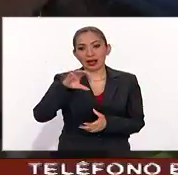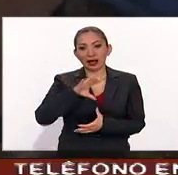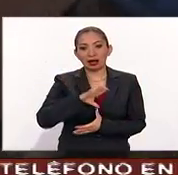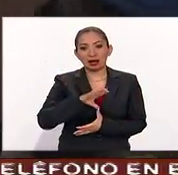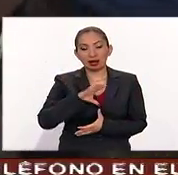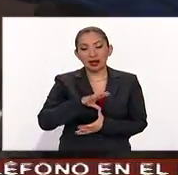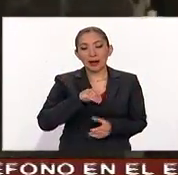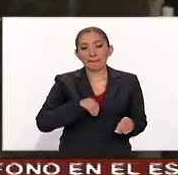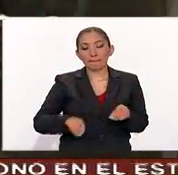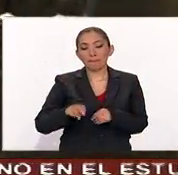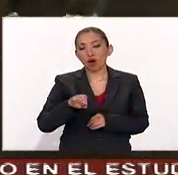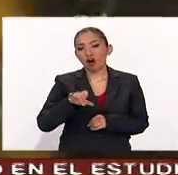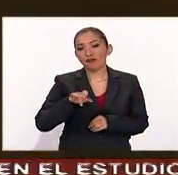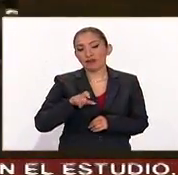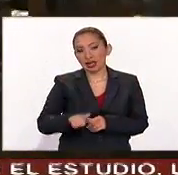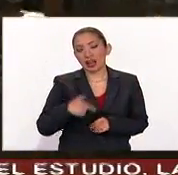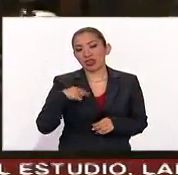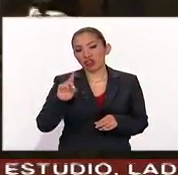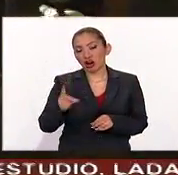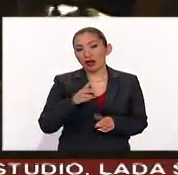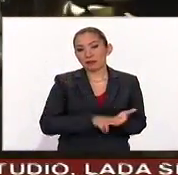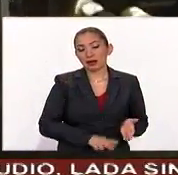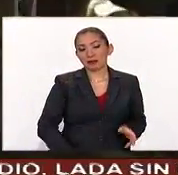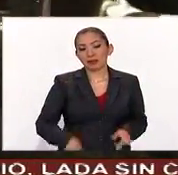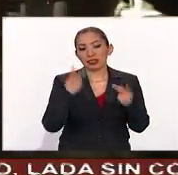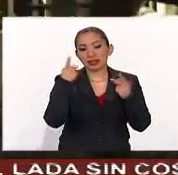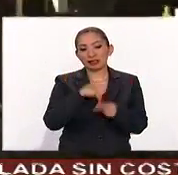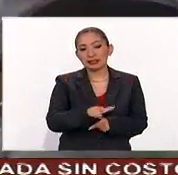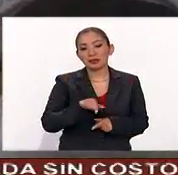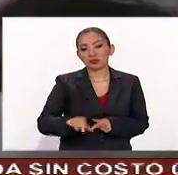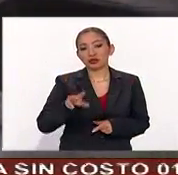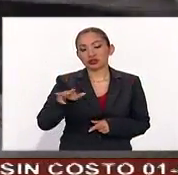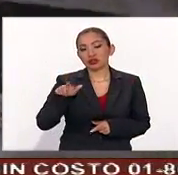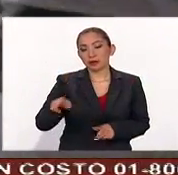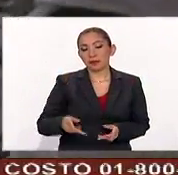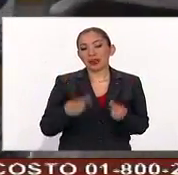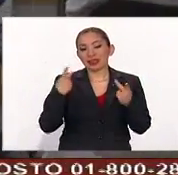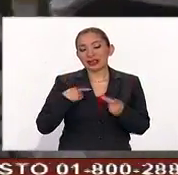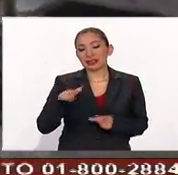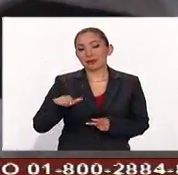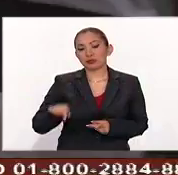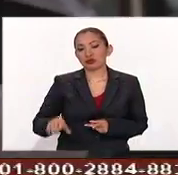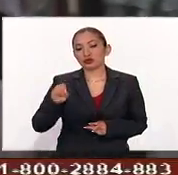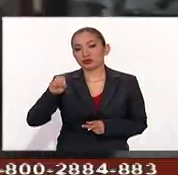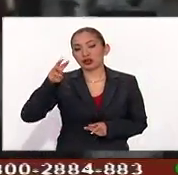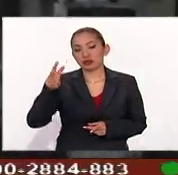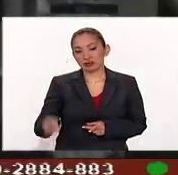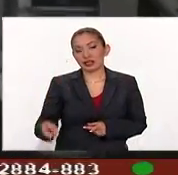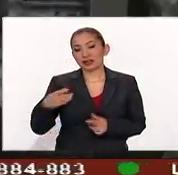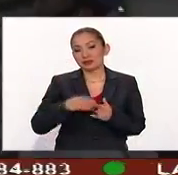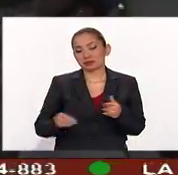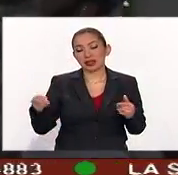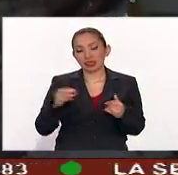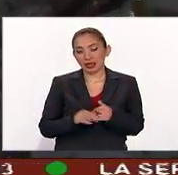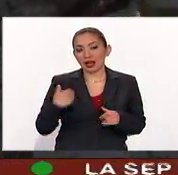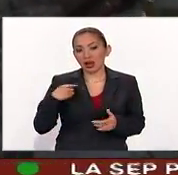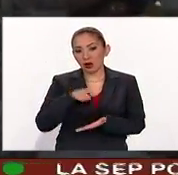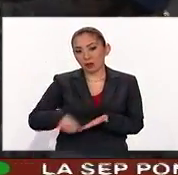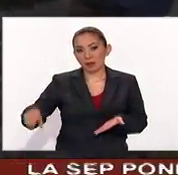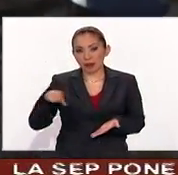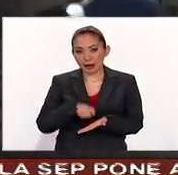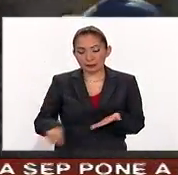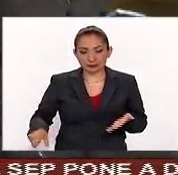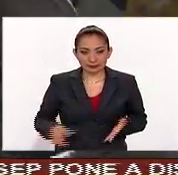Móvil. El dólar cerró en 17 pesos con 18 centavos a la venta y en 17 con 3 centavos a la